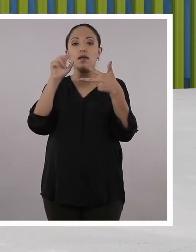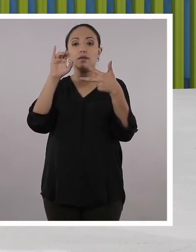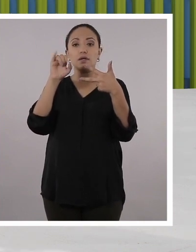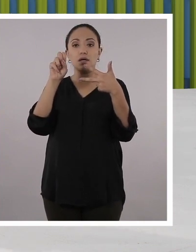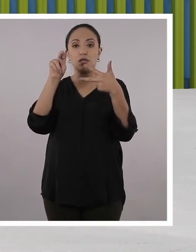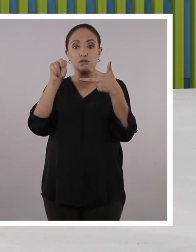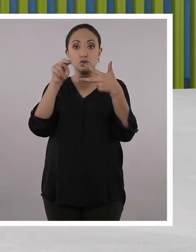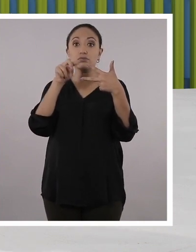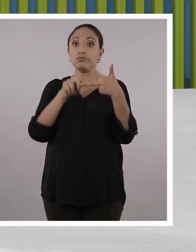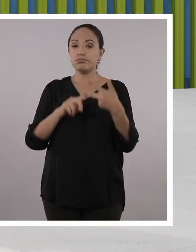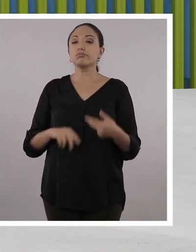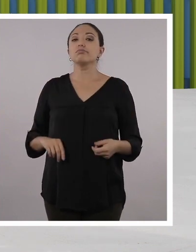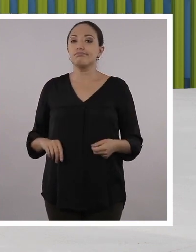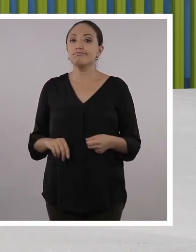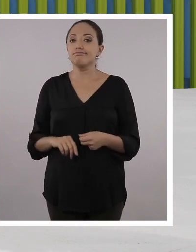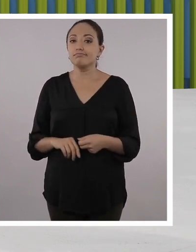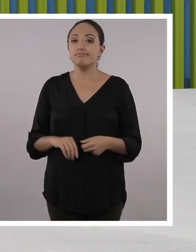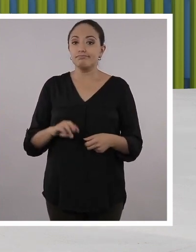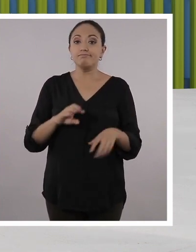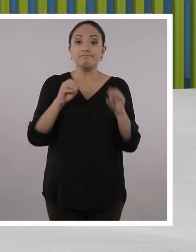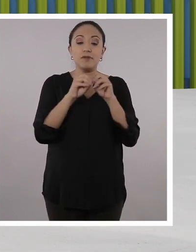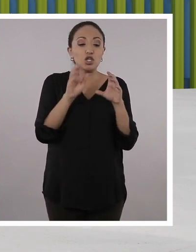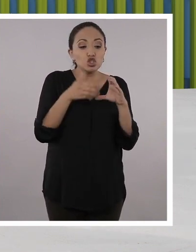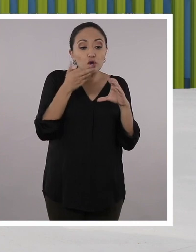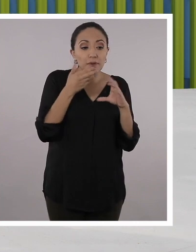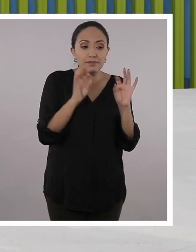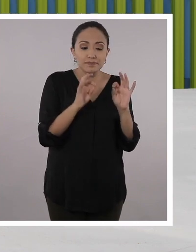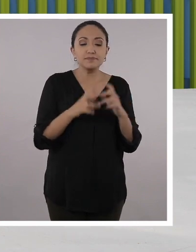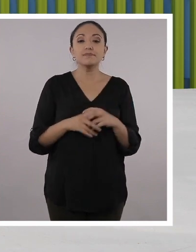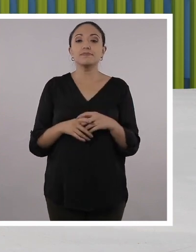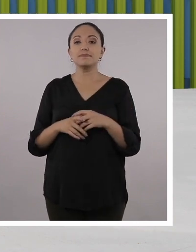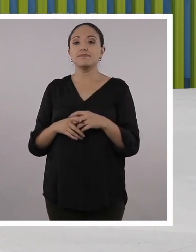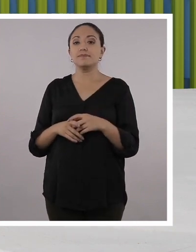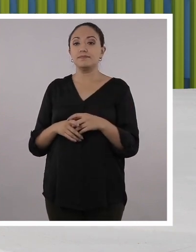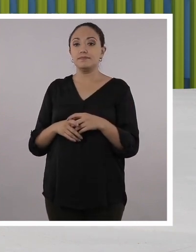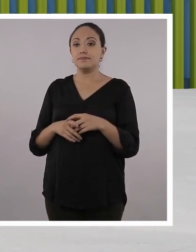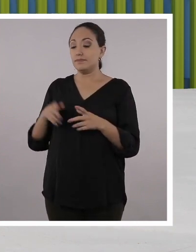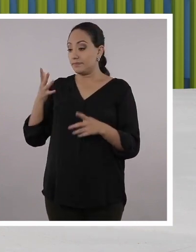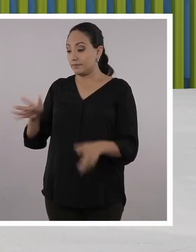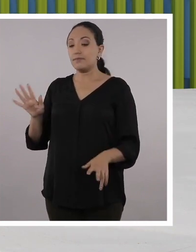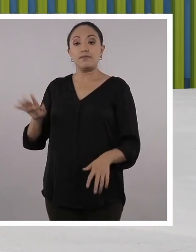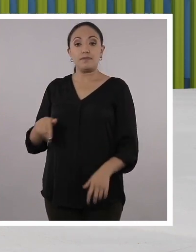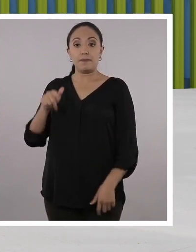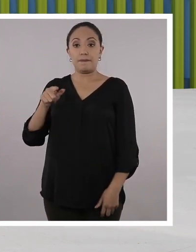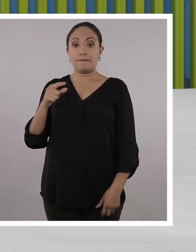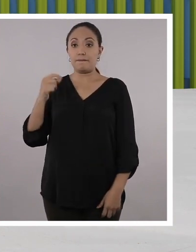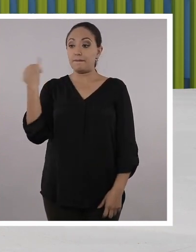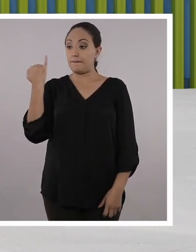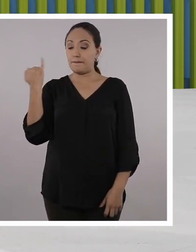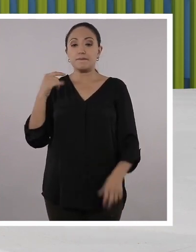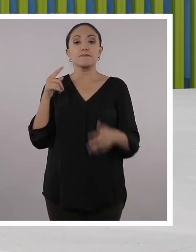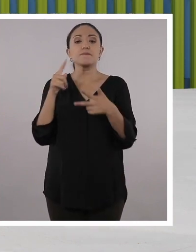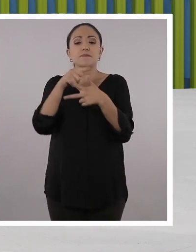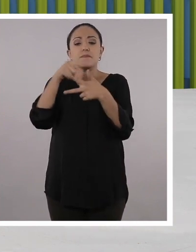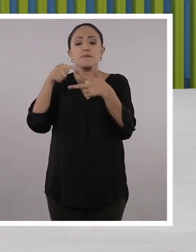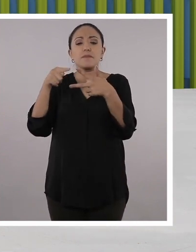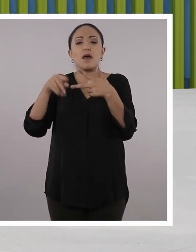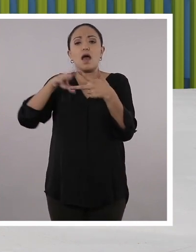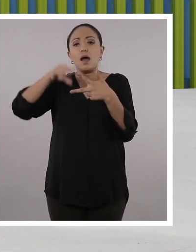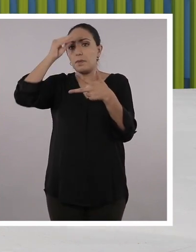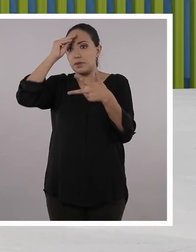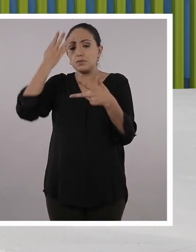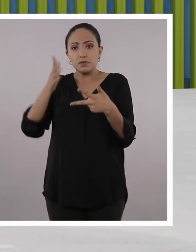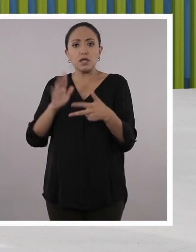Y el locro también nos quedó buenísimo. Ah, sí, delicioso. Nos de rechupete. Vamos con la primera. Entonces, con el semáforo en color verde, ¿qué